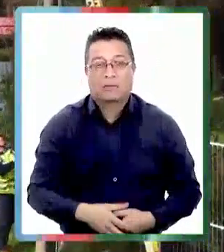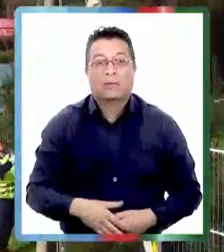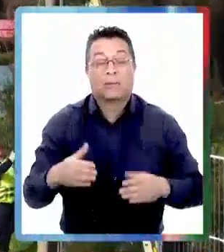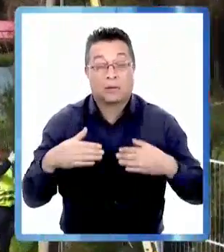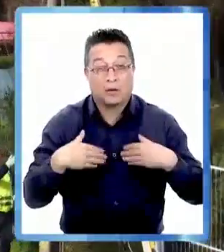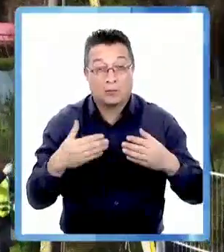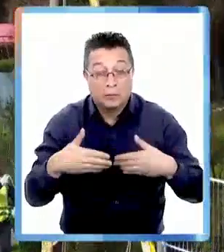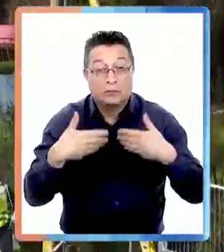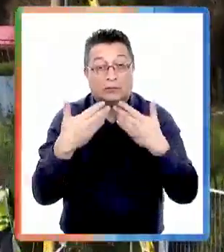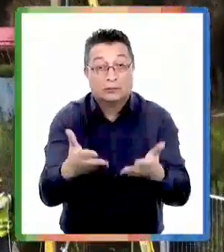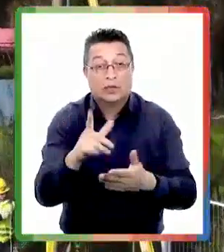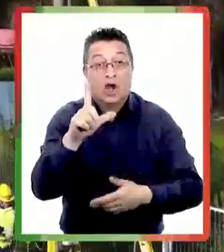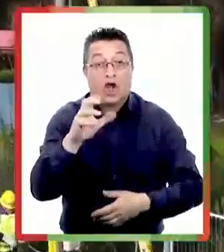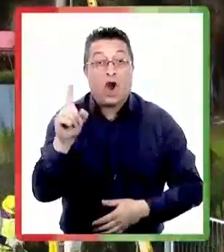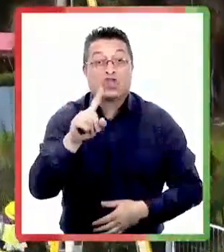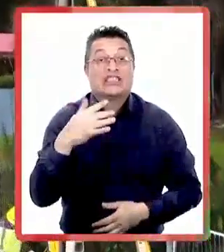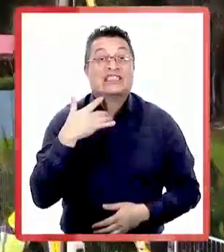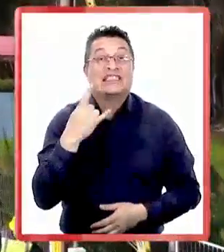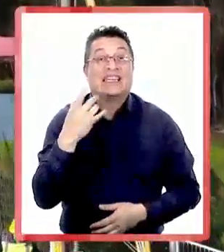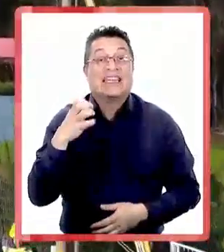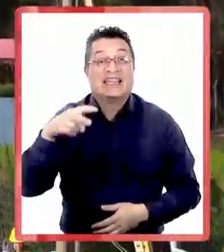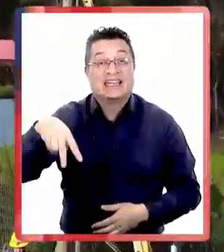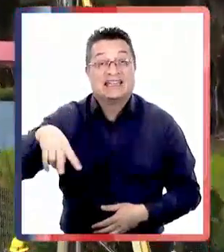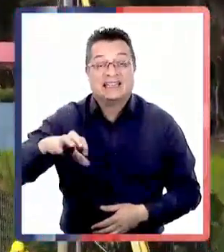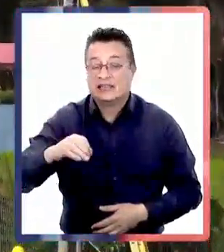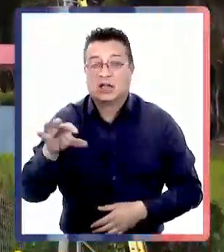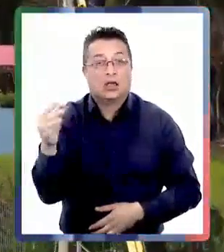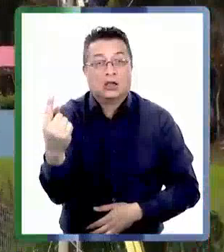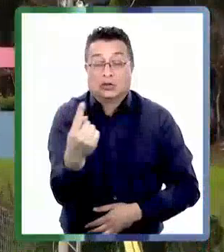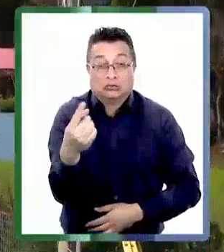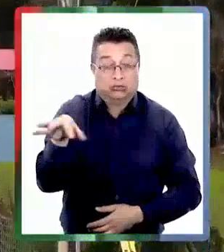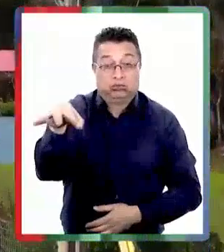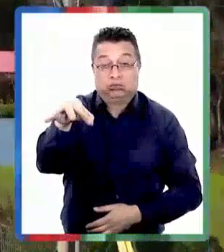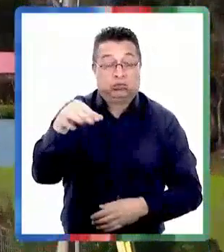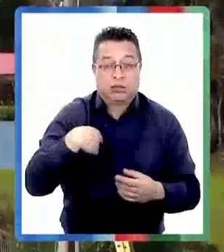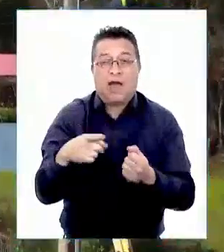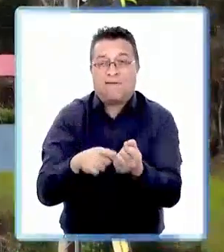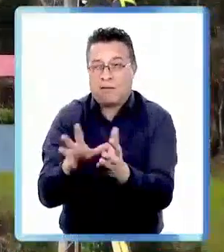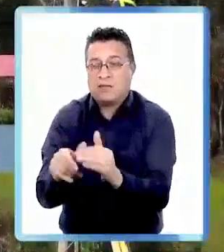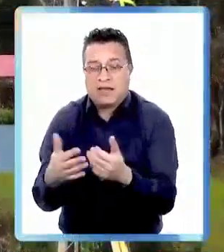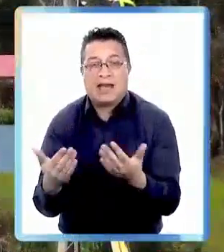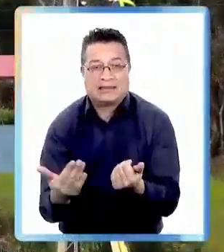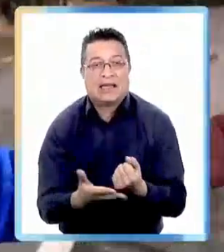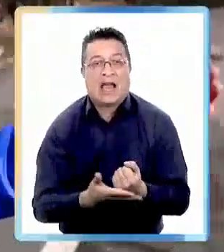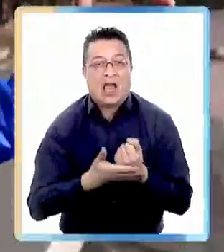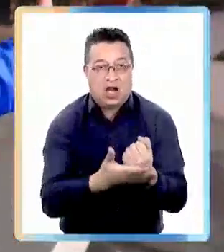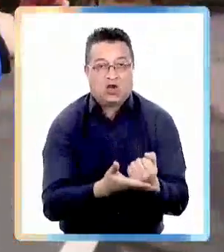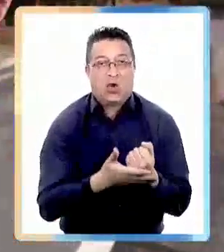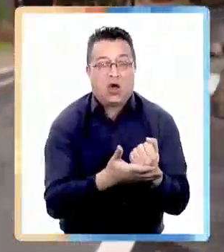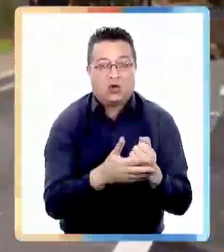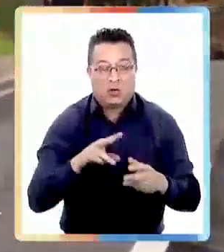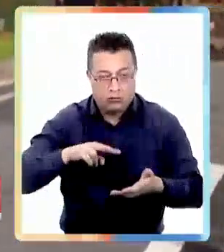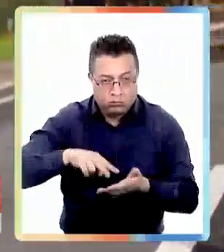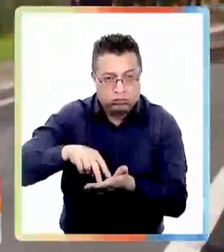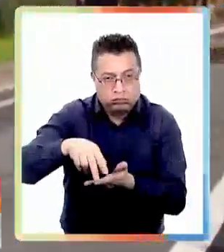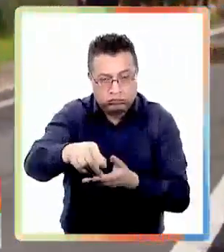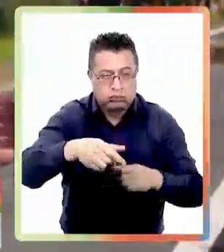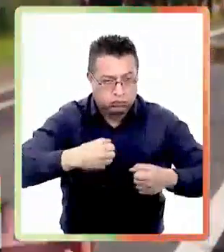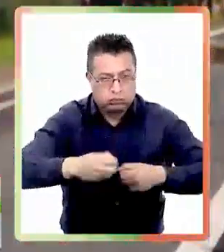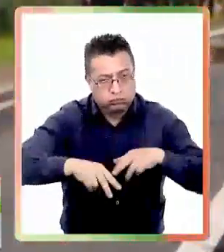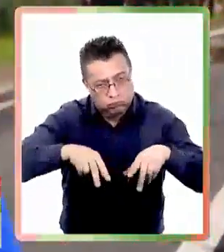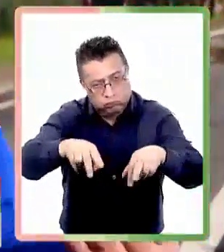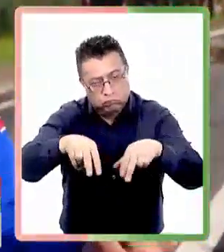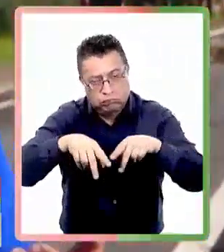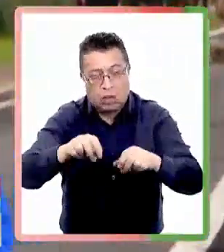aislada y también tenemos familias cerradas que también necesitan nuestra ayuda que estamos haciendo ayuda a través de infantería con vecinos también que han podido bajar en